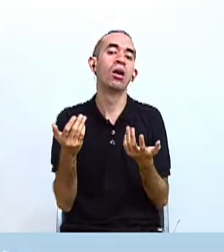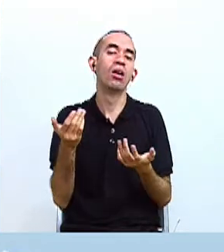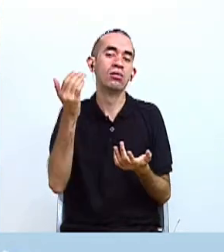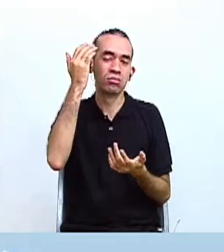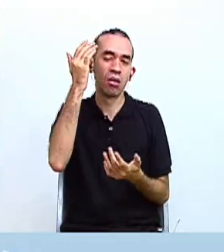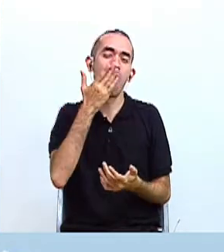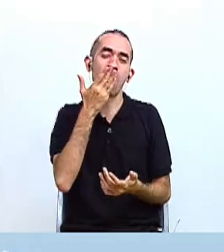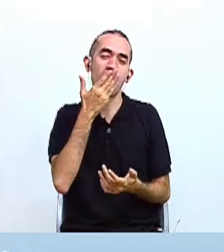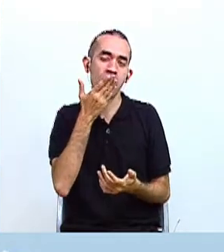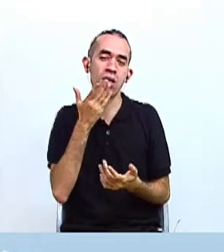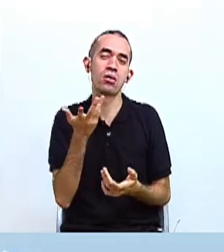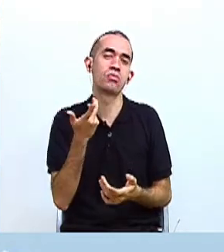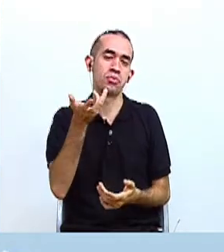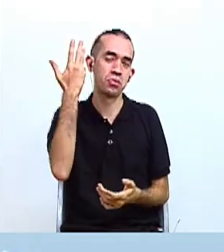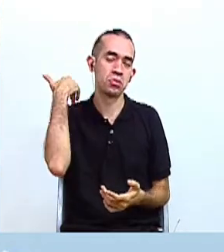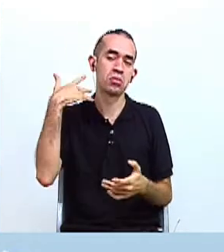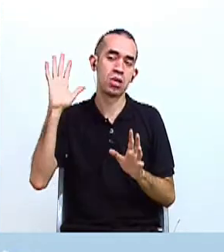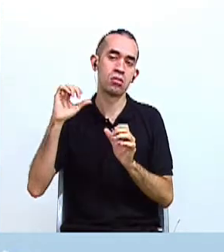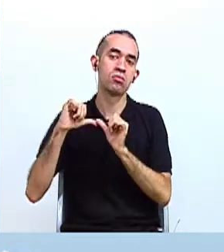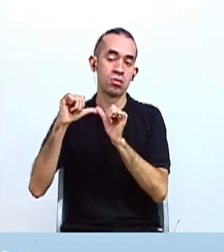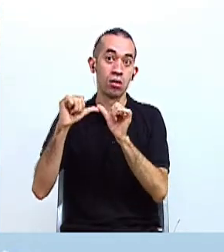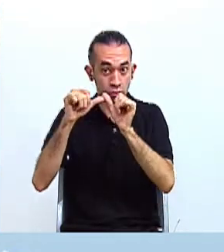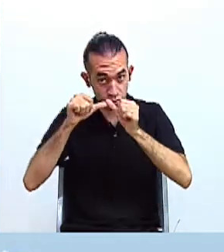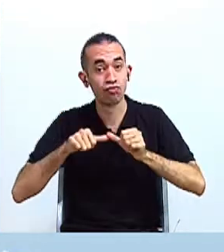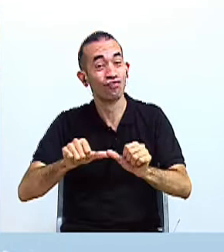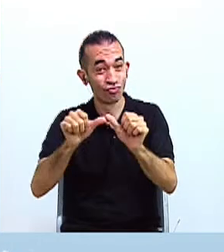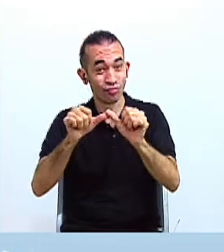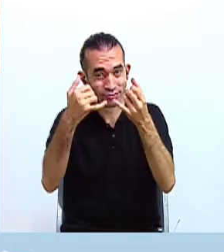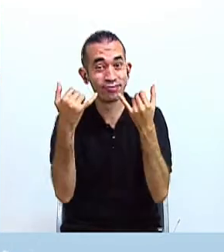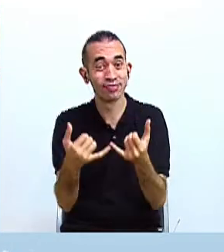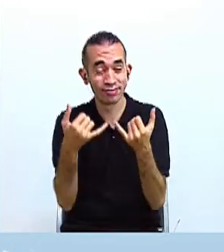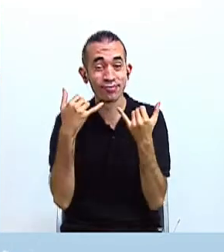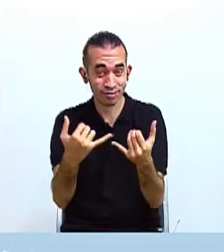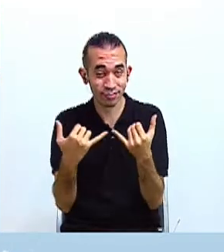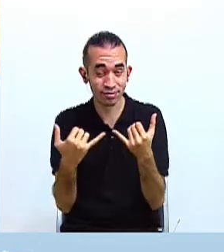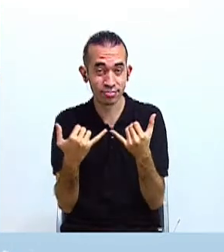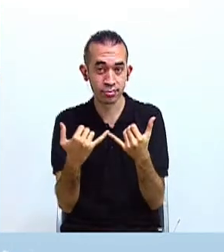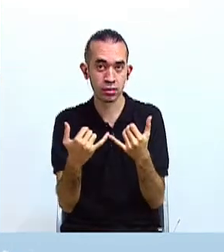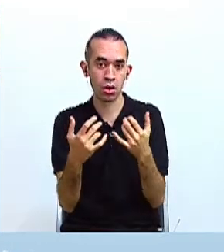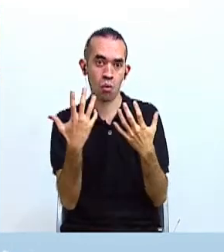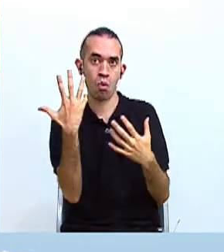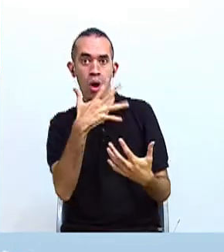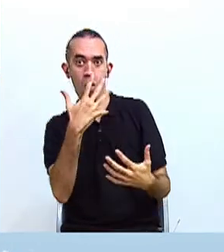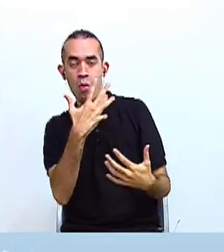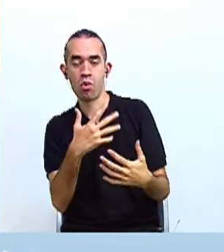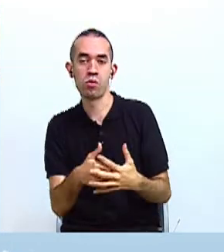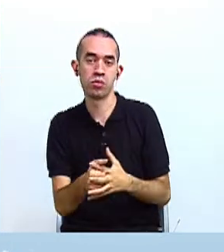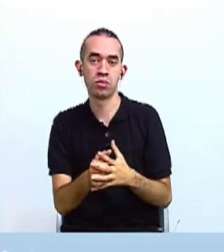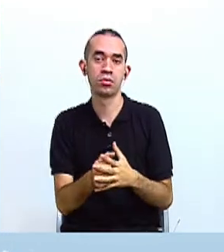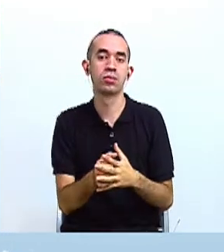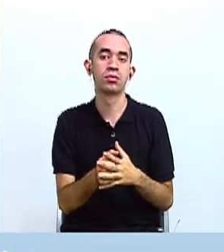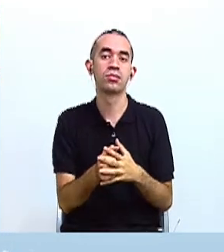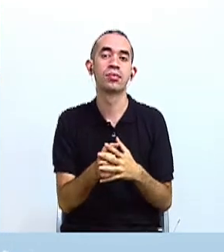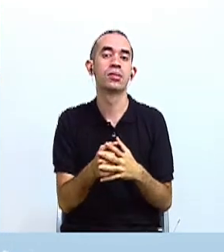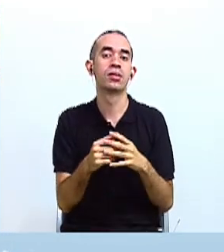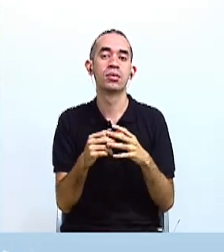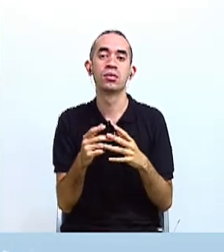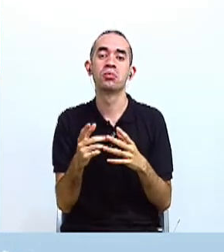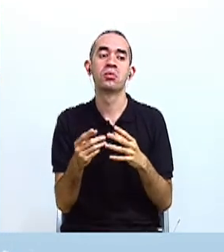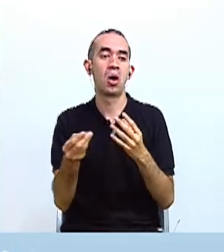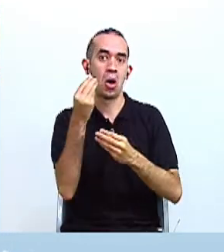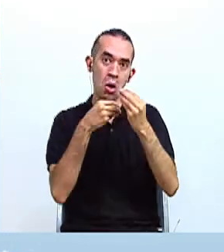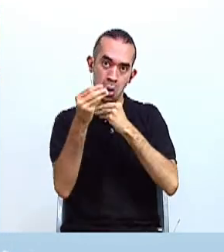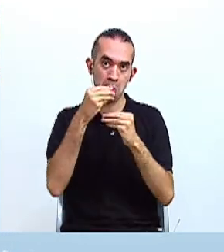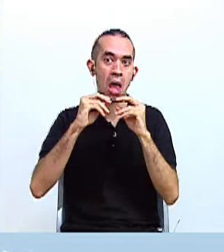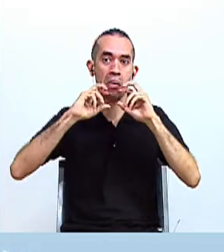momento, y ¿por qué no decirlo? Sigue siendo en la actualidad un producto muy preciado, el consumo de alimentos